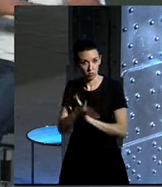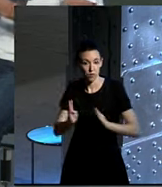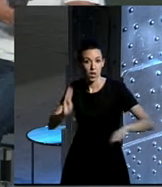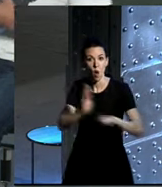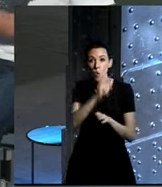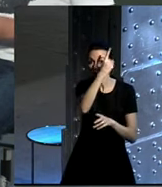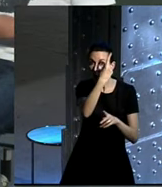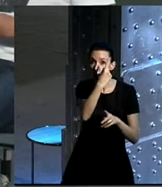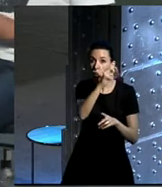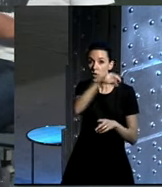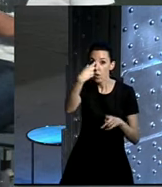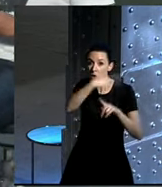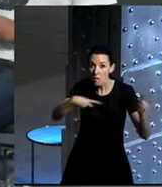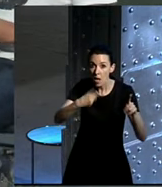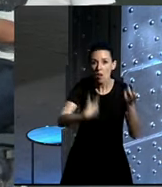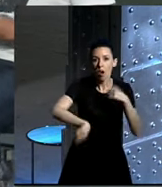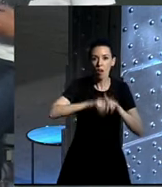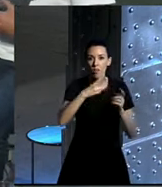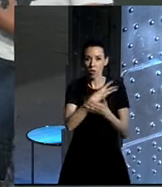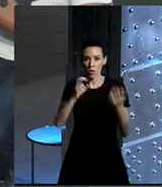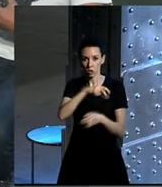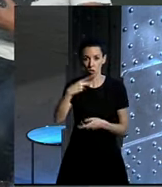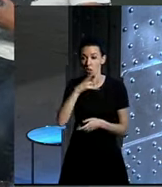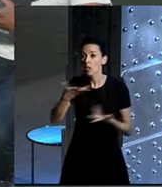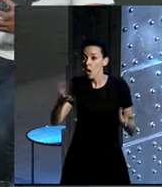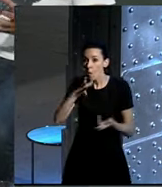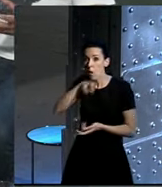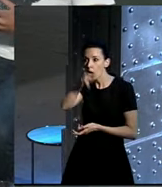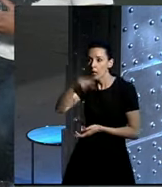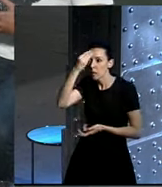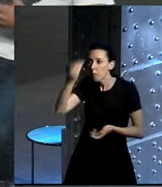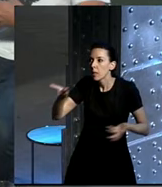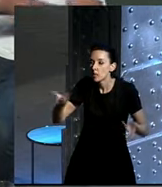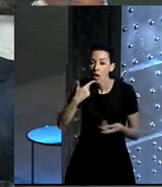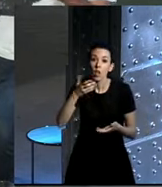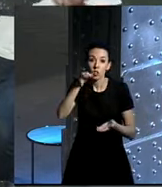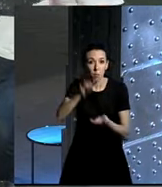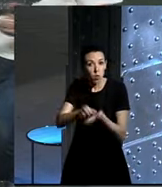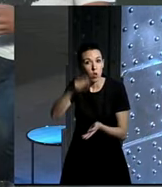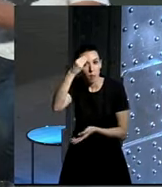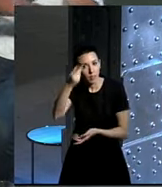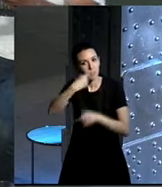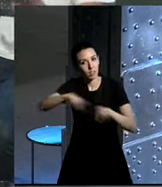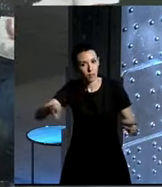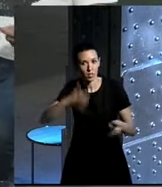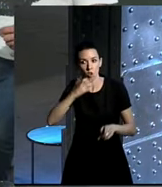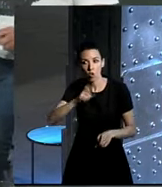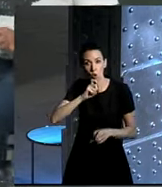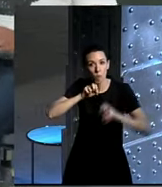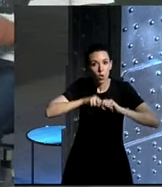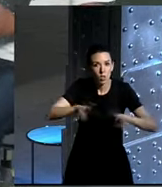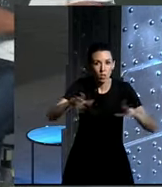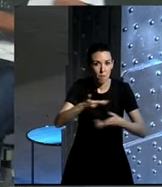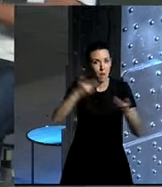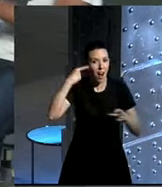Eso hay que seguir en ello porque la gente igual de entrada dice... Igual en eso de replantearse las ciudades, habría que replantearse las ciudades en dispersión, las ciudades para